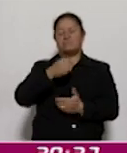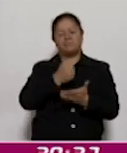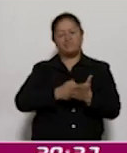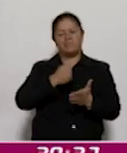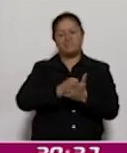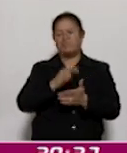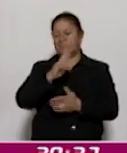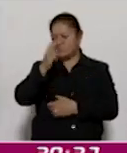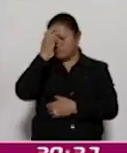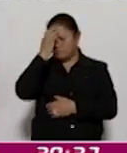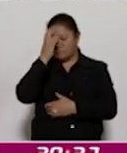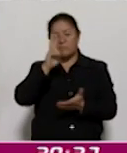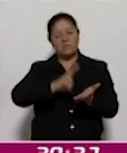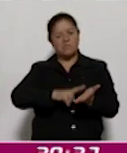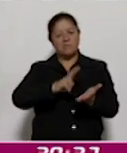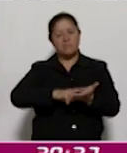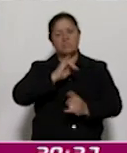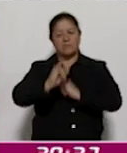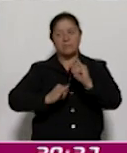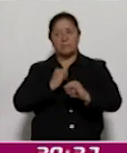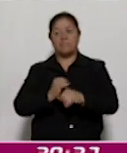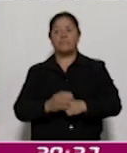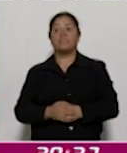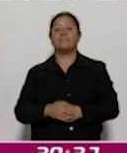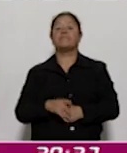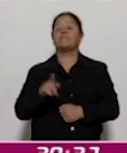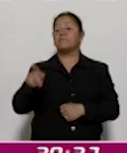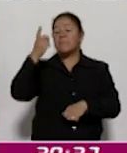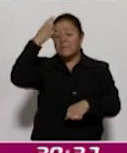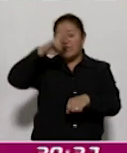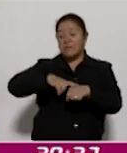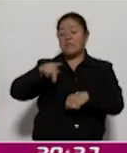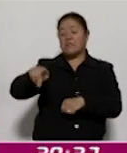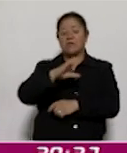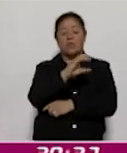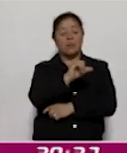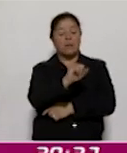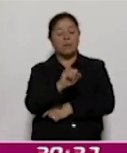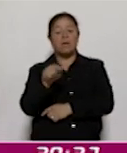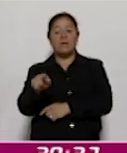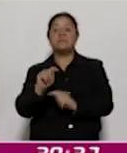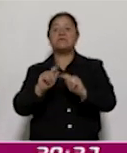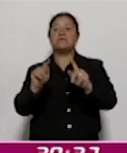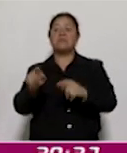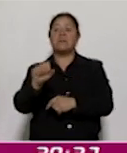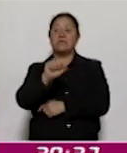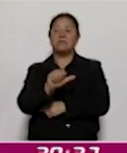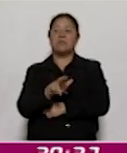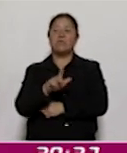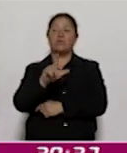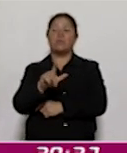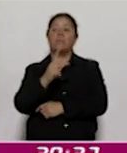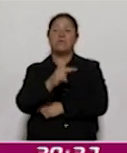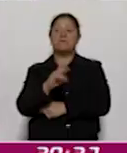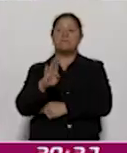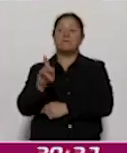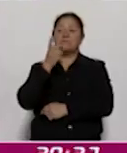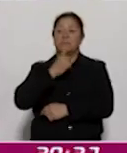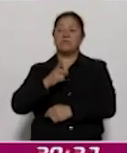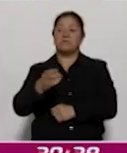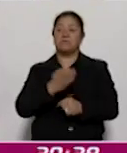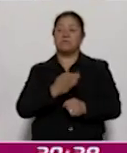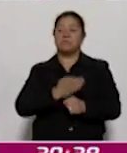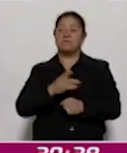internacionalmente. Durante su intervención, el director de la Casa de Artesanías de Tlaxcala, Saúl Pérez Bravo, destacó que en esta